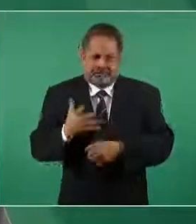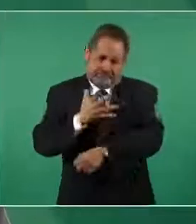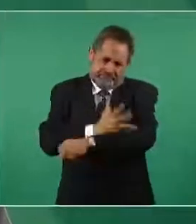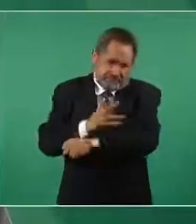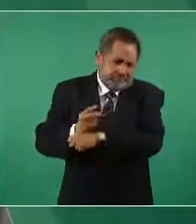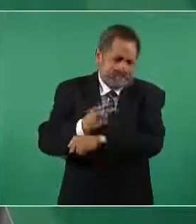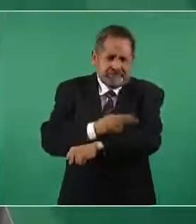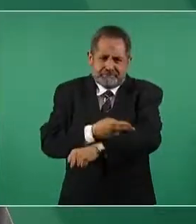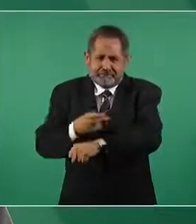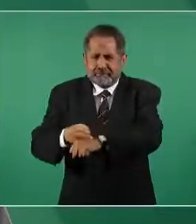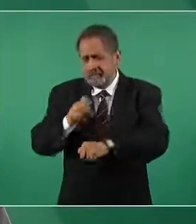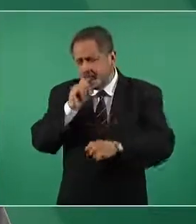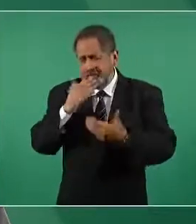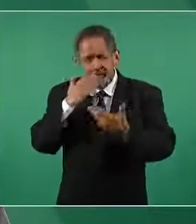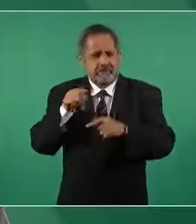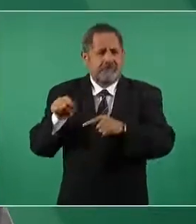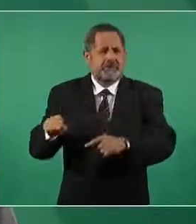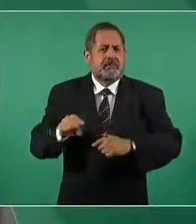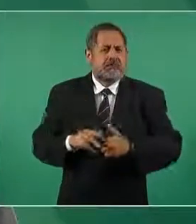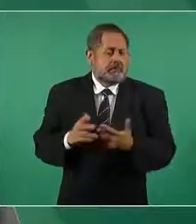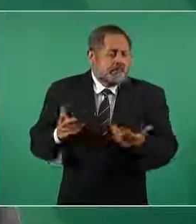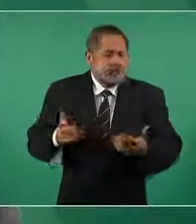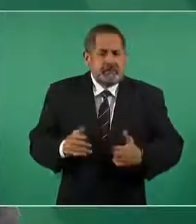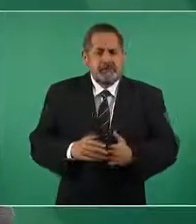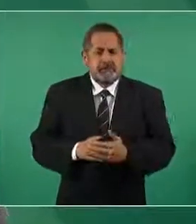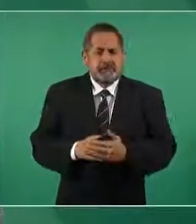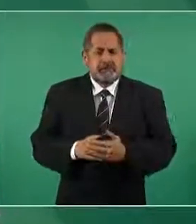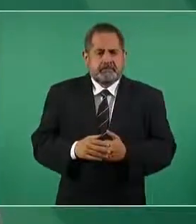honesto entonces